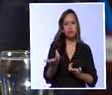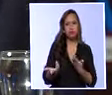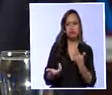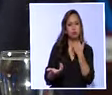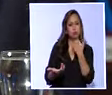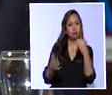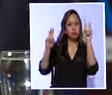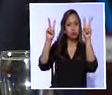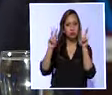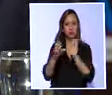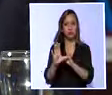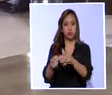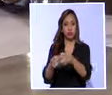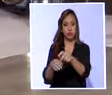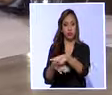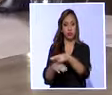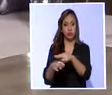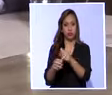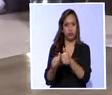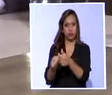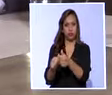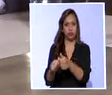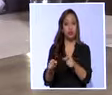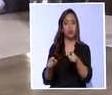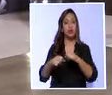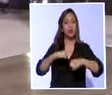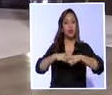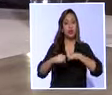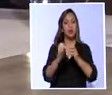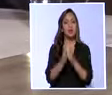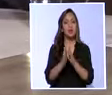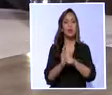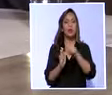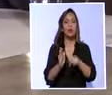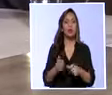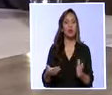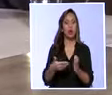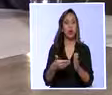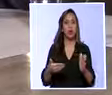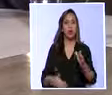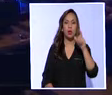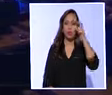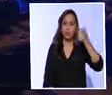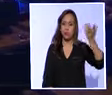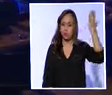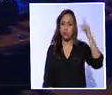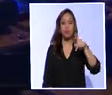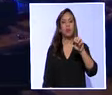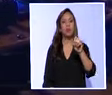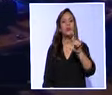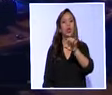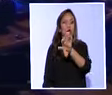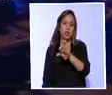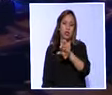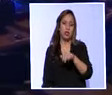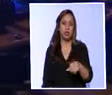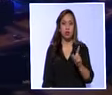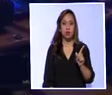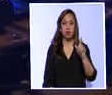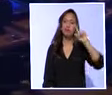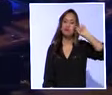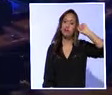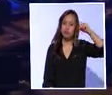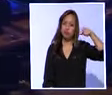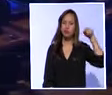en la Comisión de Fiscalización, esto durante el trámite del pedido de juicio político contra el excontralor Carlos Pollitt. Allí recordó del